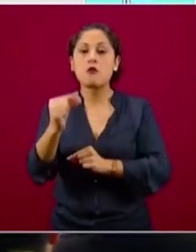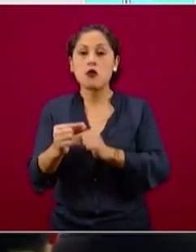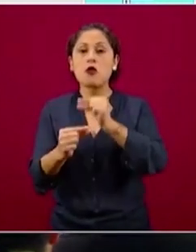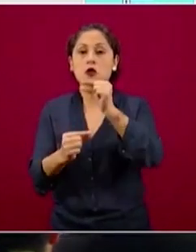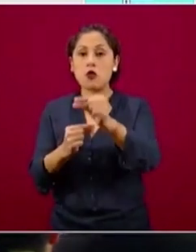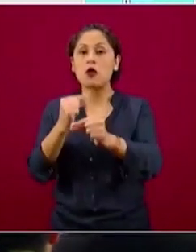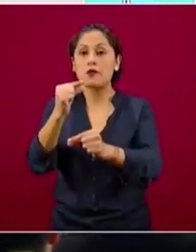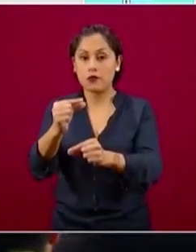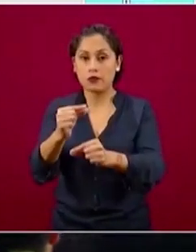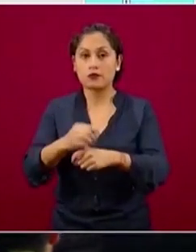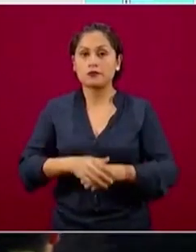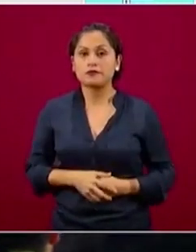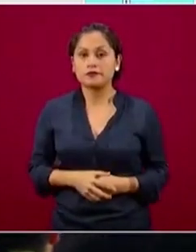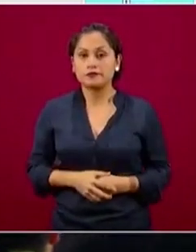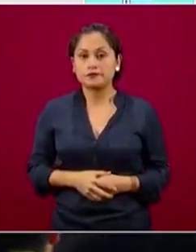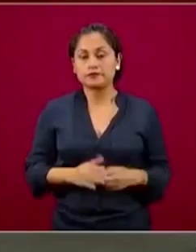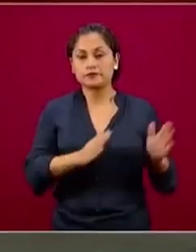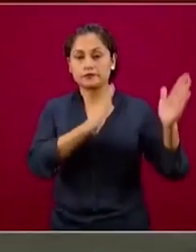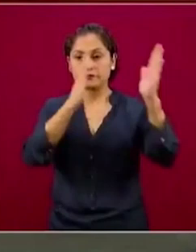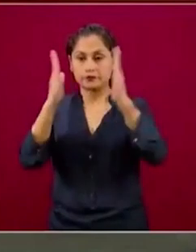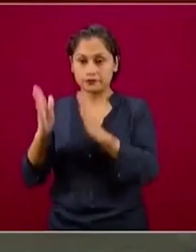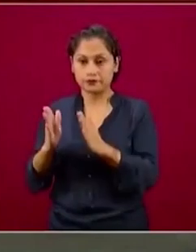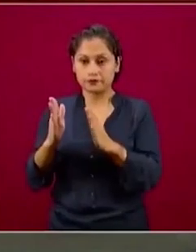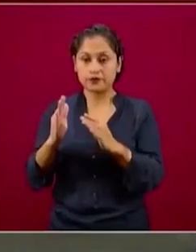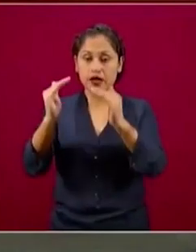Tercer renglón, espacio público.